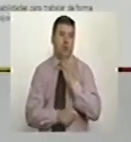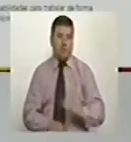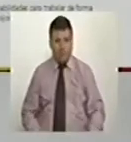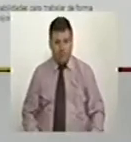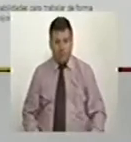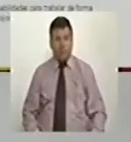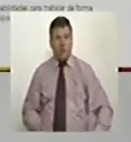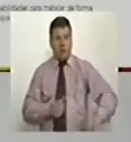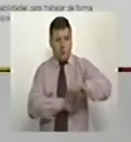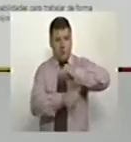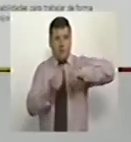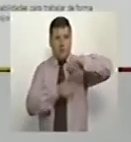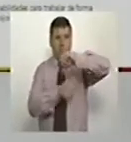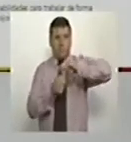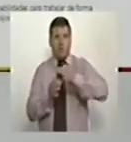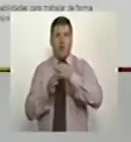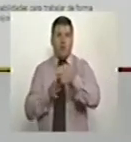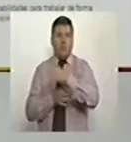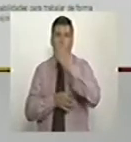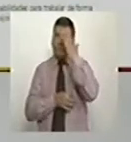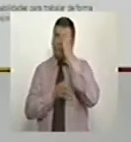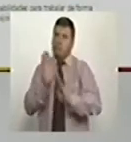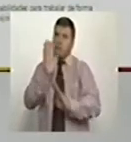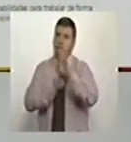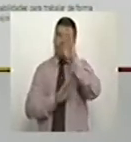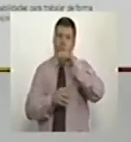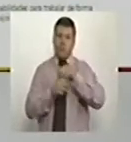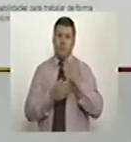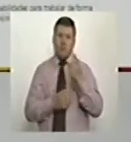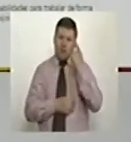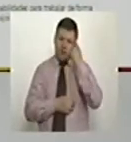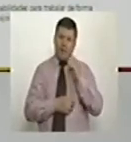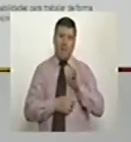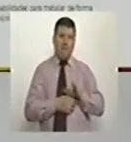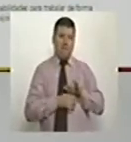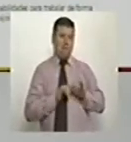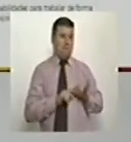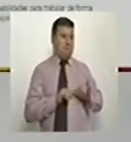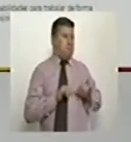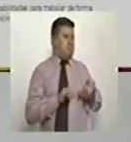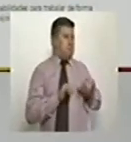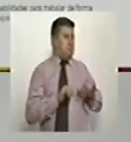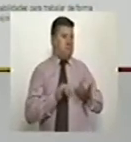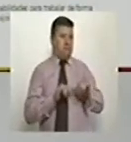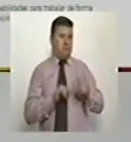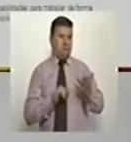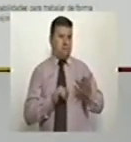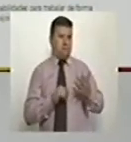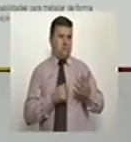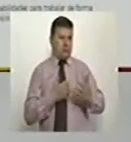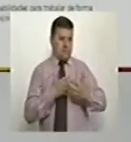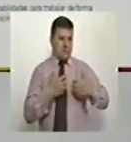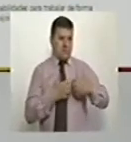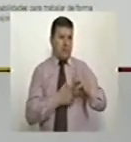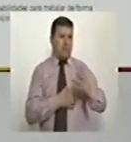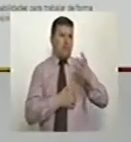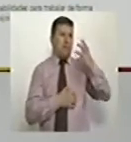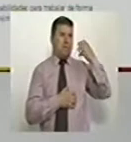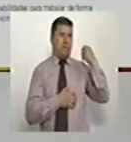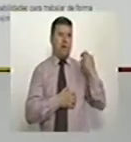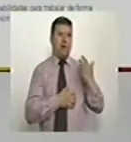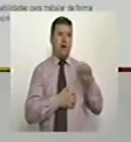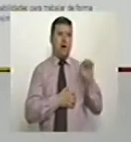el mecánico del pueblo, que todavía está con el carburador, todavía está con ese sistema antiguo del